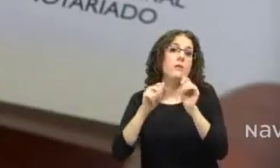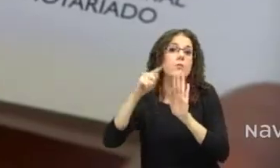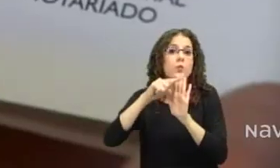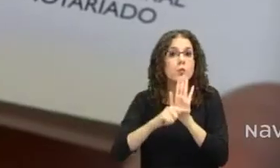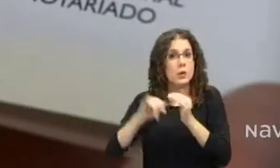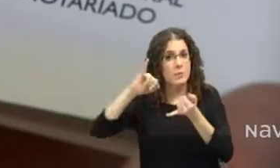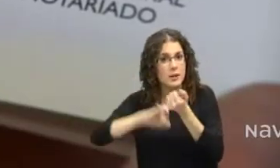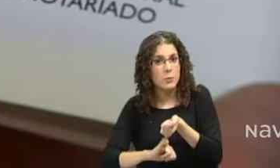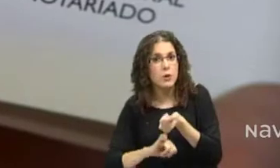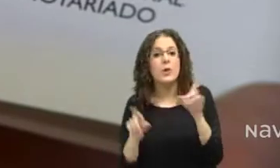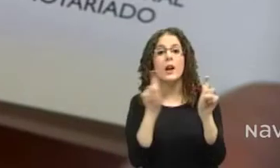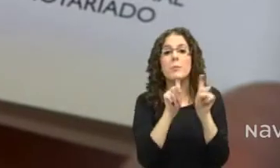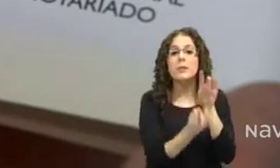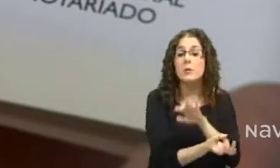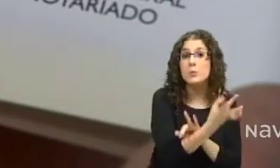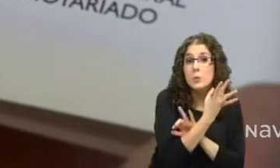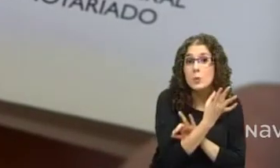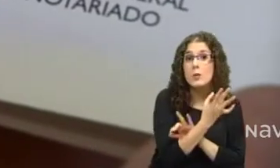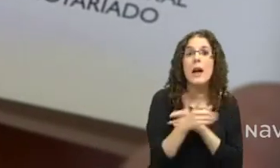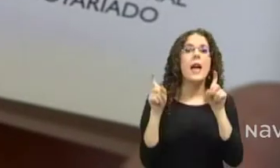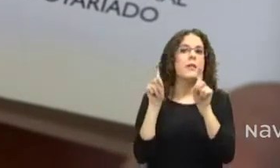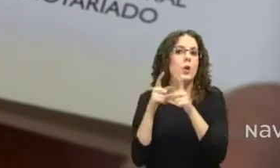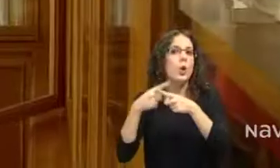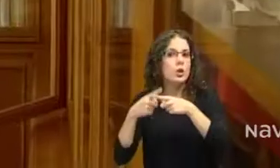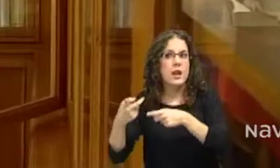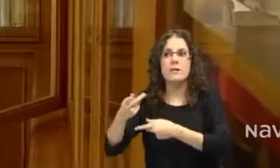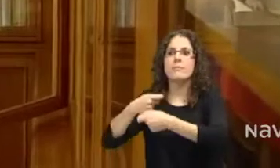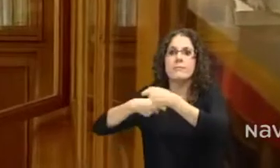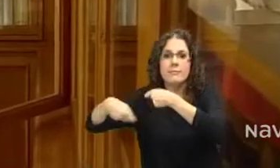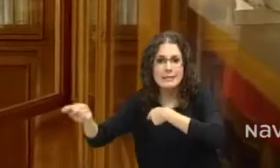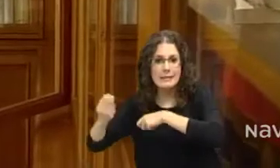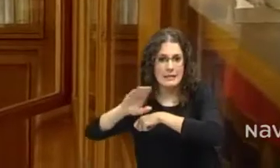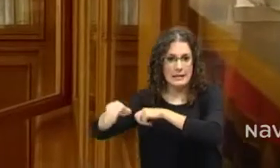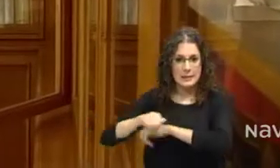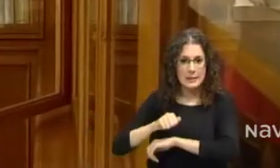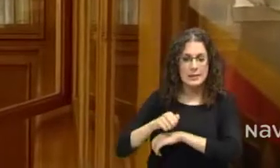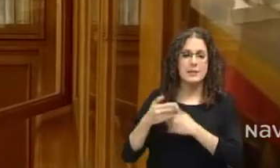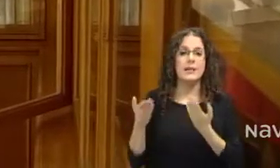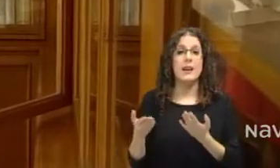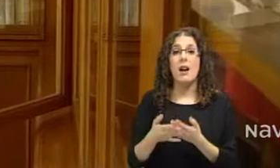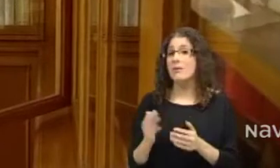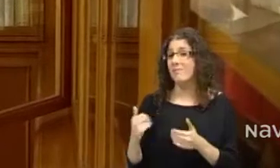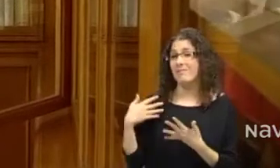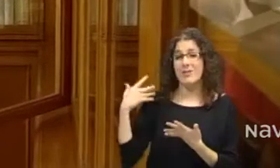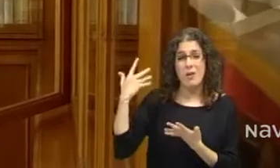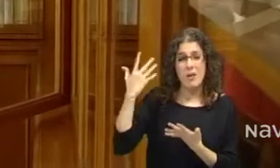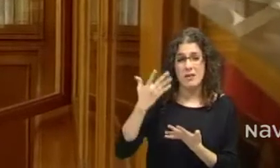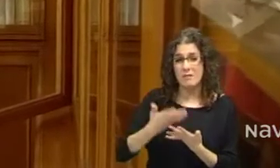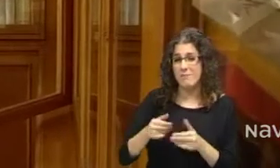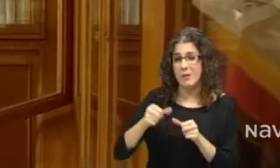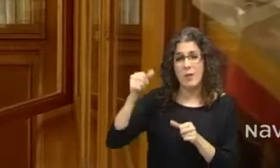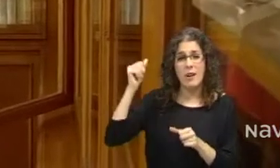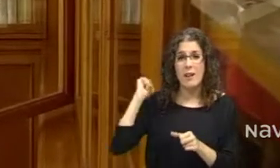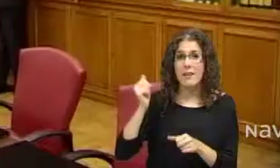compraventas, en fin, de las actividades en las que el notario desarrolla su labor. De siempre, tradicionalmente, el notario ha sido el profesional encargado de